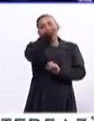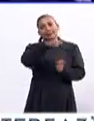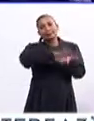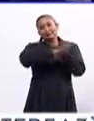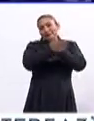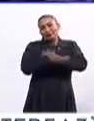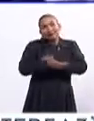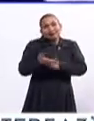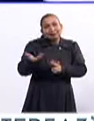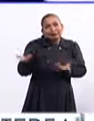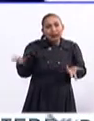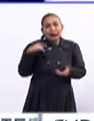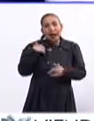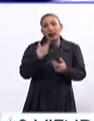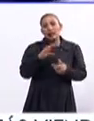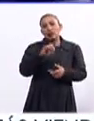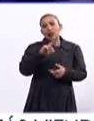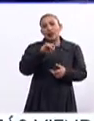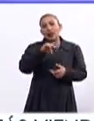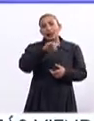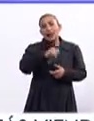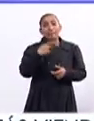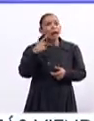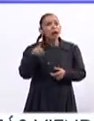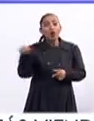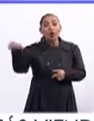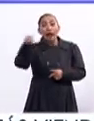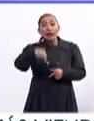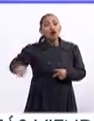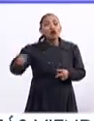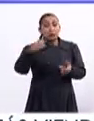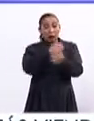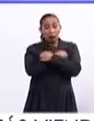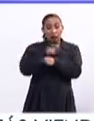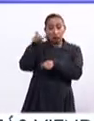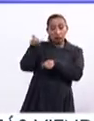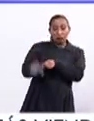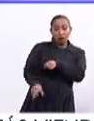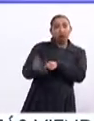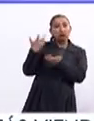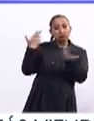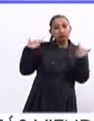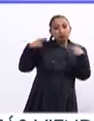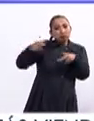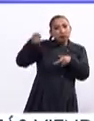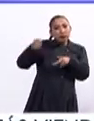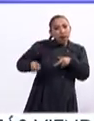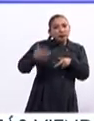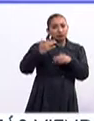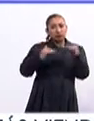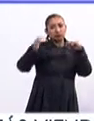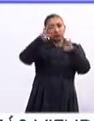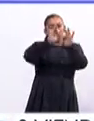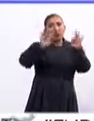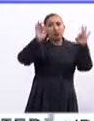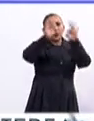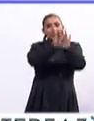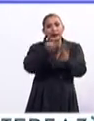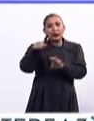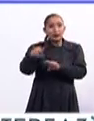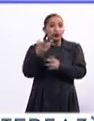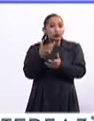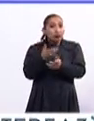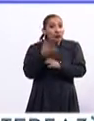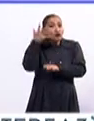cuestión de ciudadanía, pero porque ellos educativamente representan lo más importante y